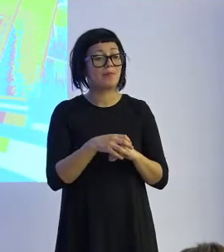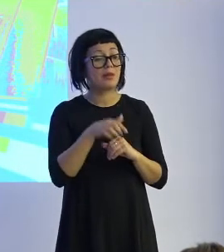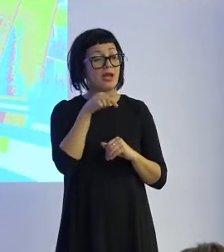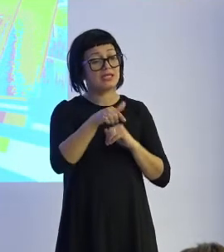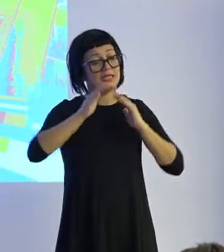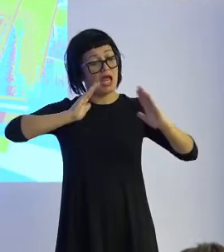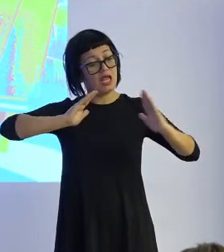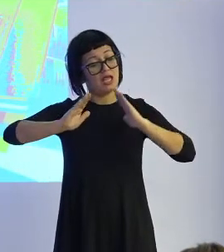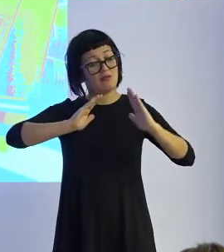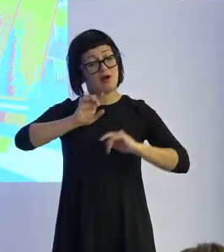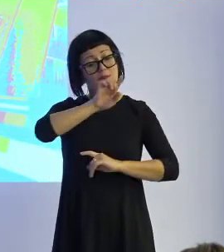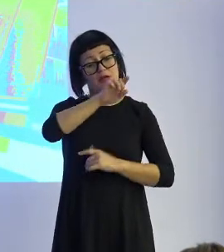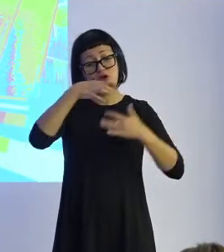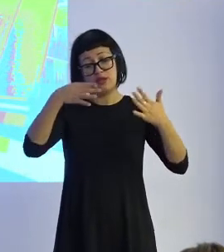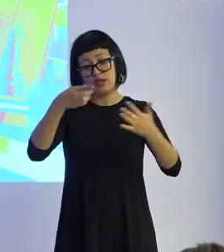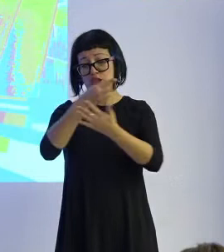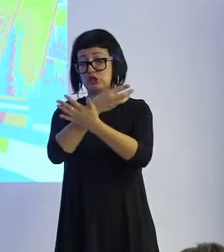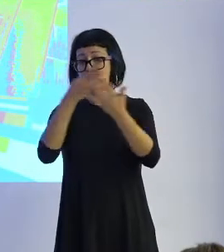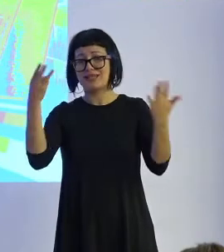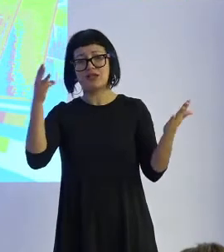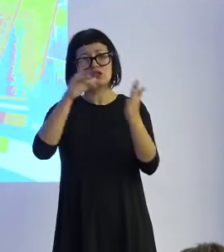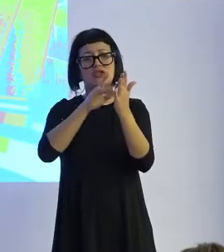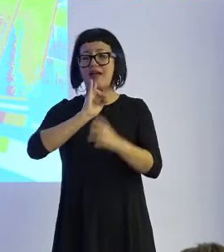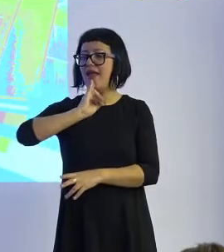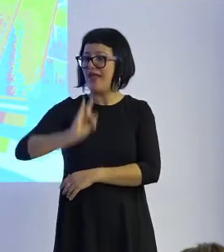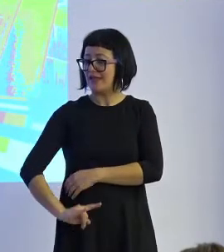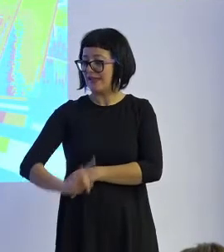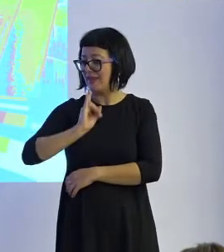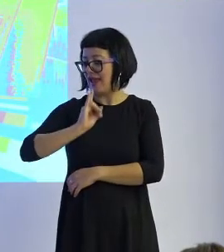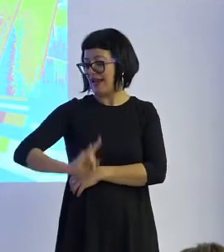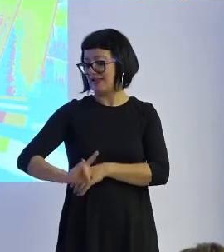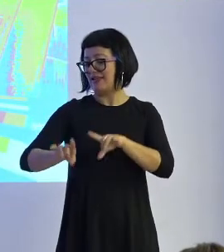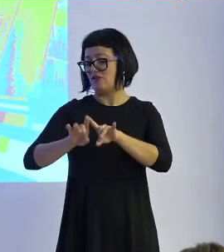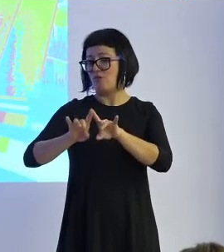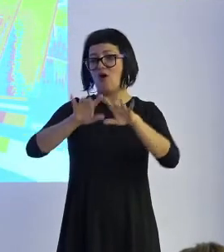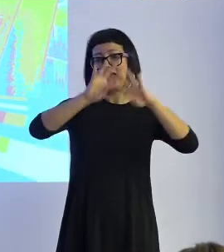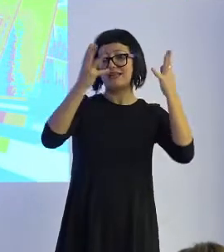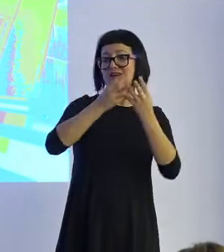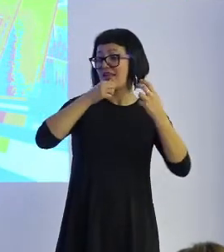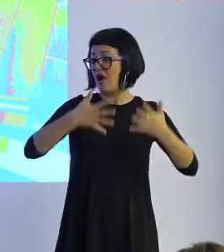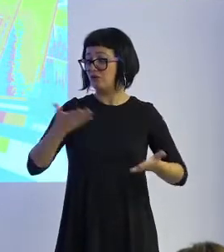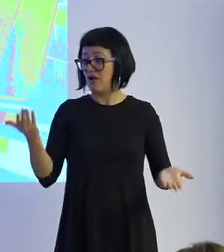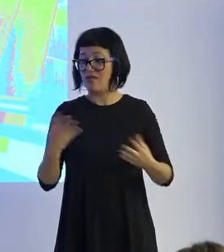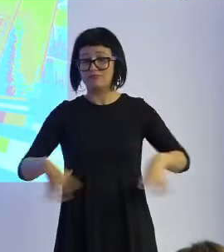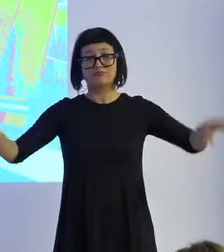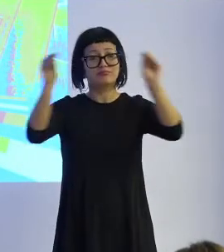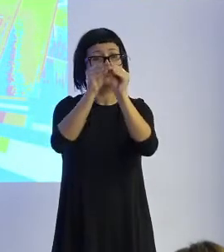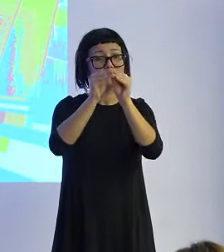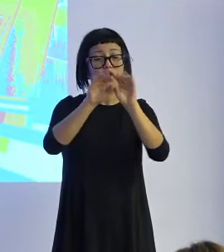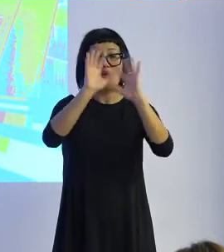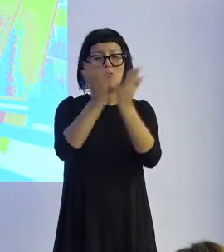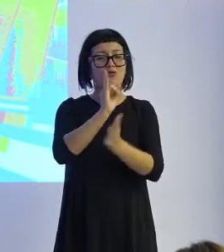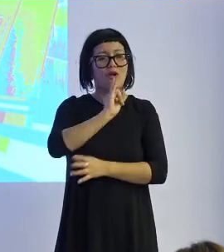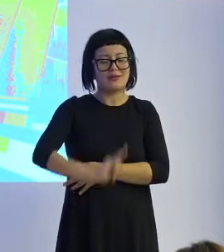años por 1918 la electricidad era lo que hoy en día es internet para nosotros llegaba al mundo de la electricidad todavía había que